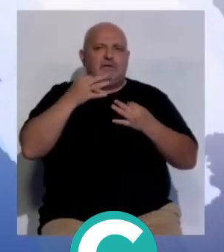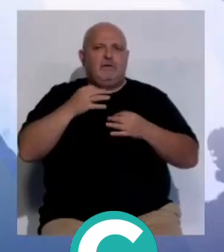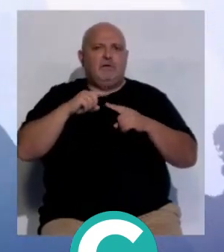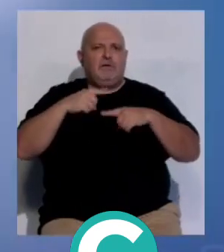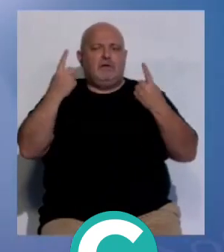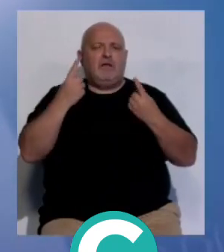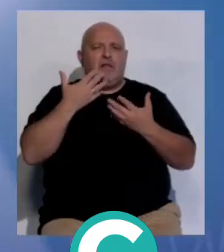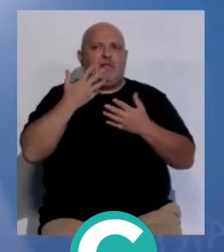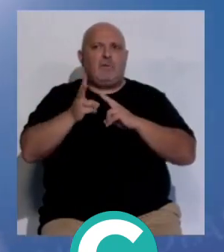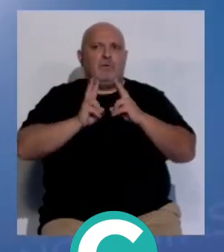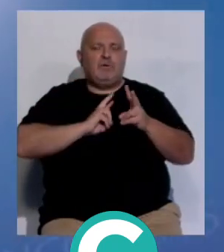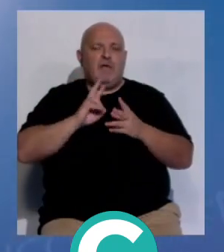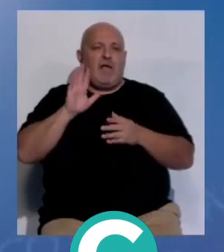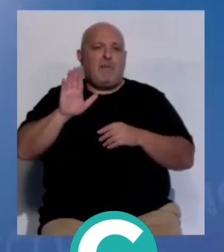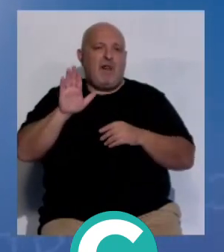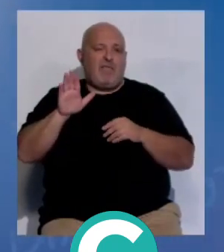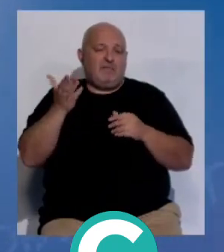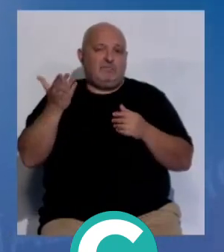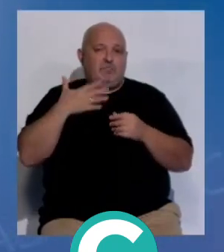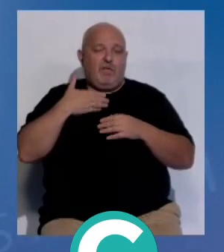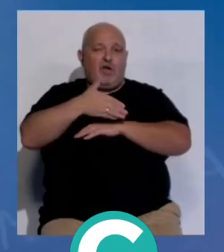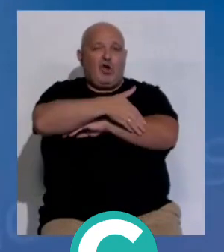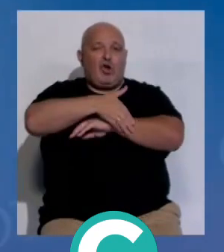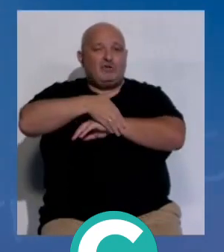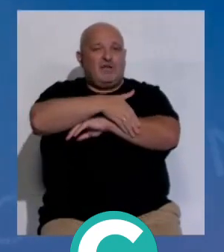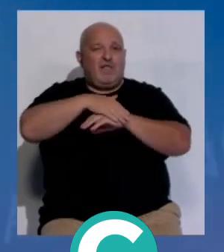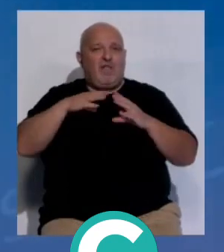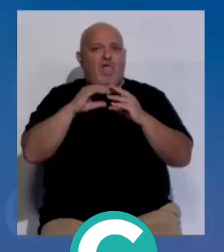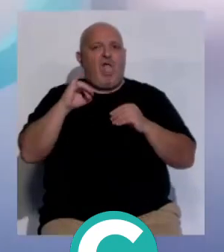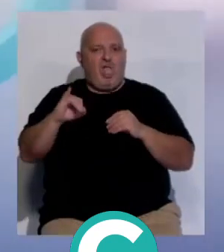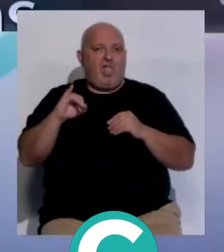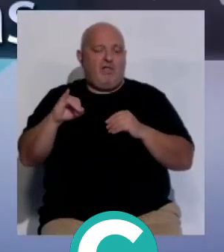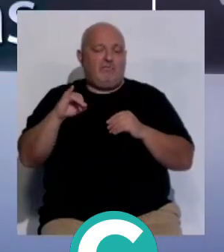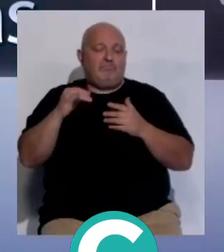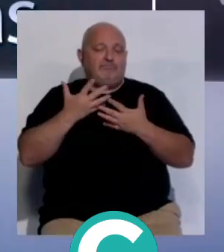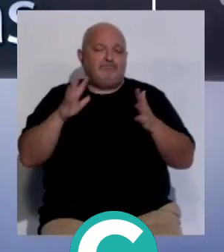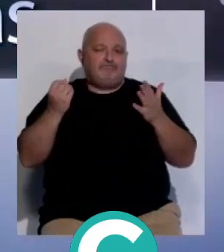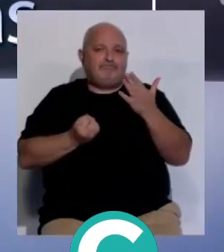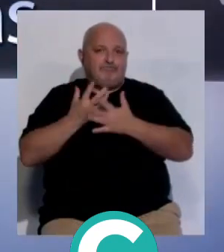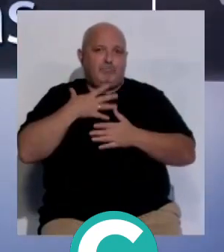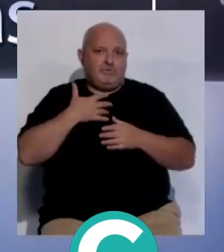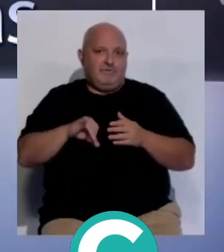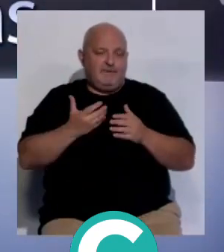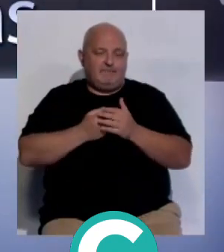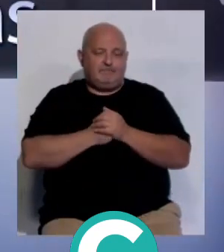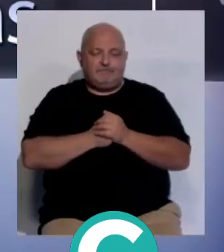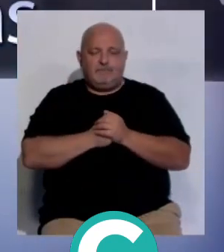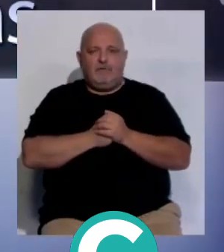que viene a dar respuesta a las amenazas que la costa andaluza sigue teniendo ante este tipo de fenómenos